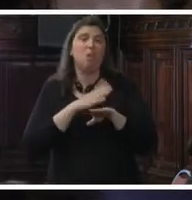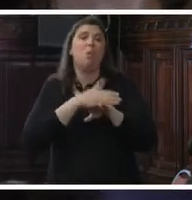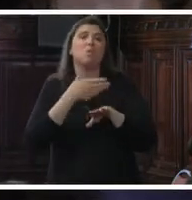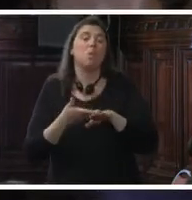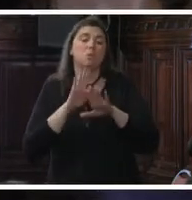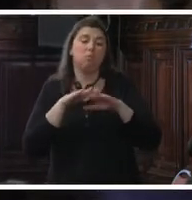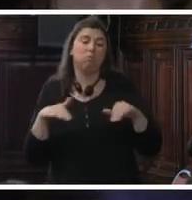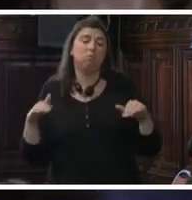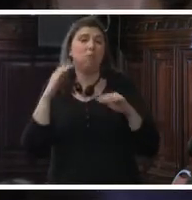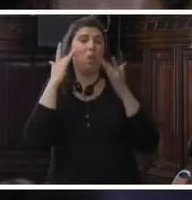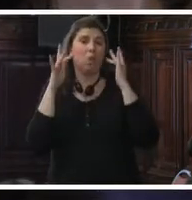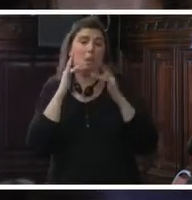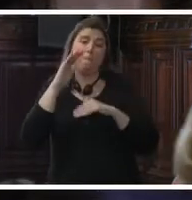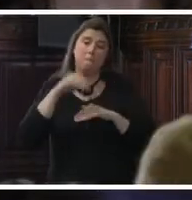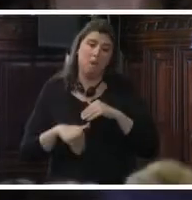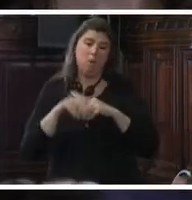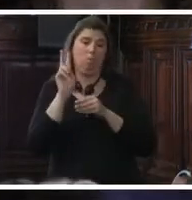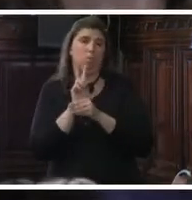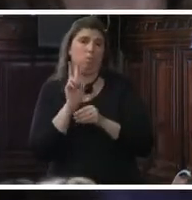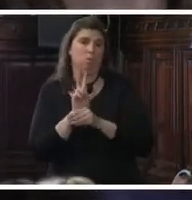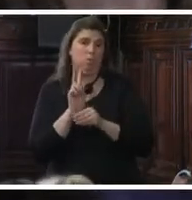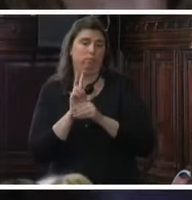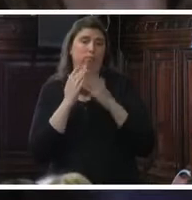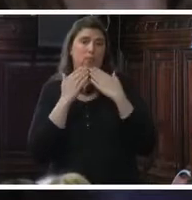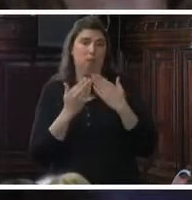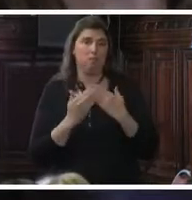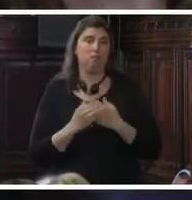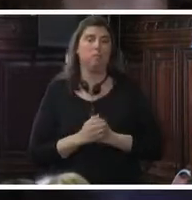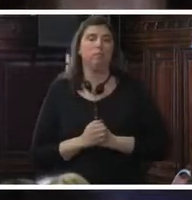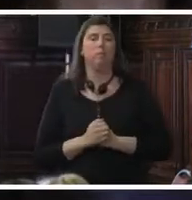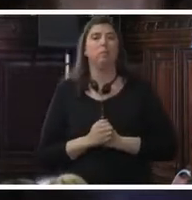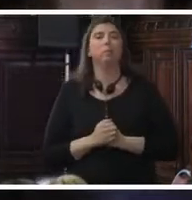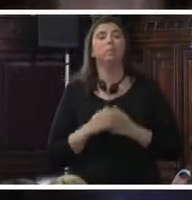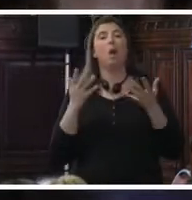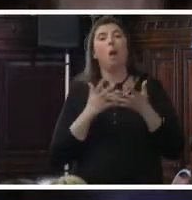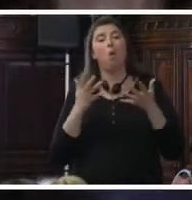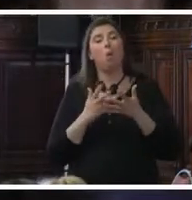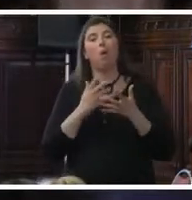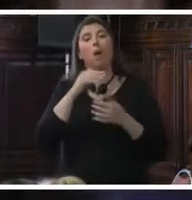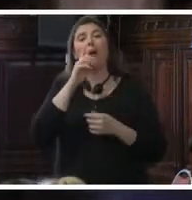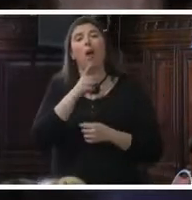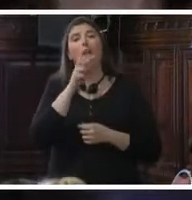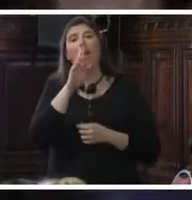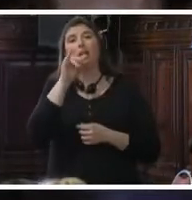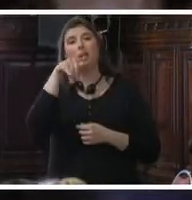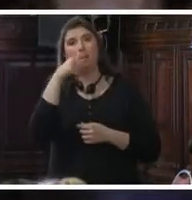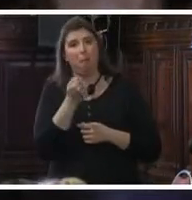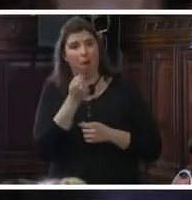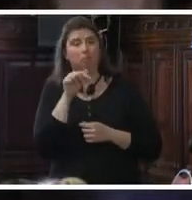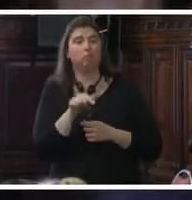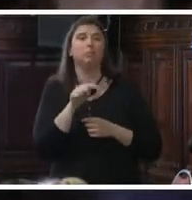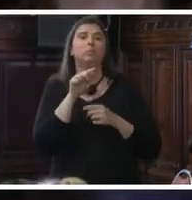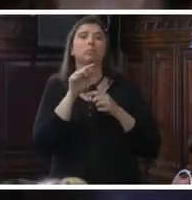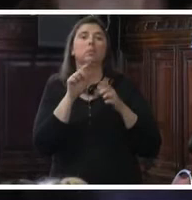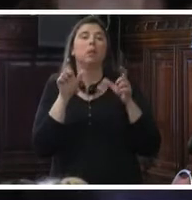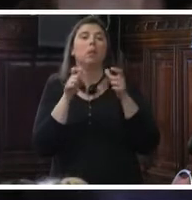adolescentes estén menos protegidos y protegidas. Gracias. Dejo en uso de la palabra José Manuel Grima, miembro del Consejo Consultivo de la